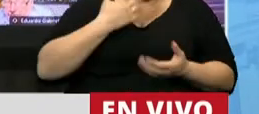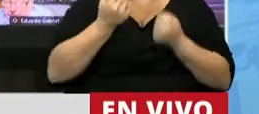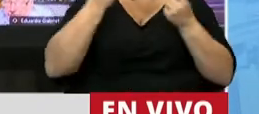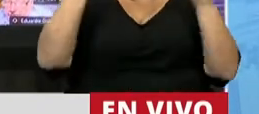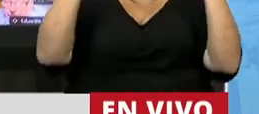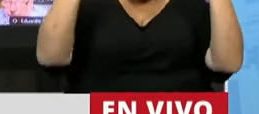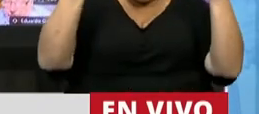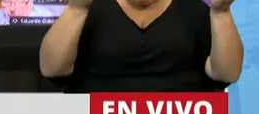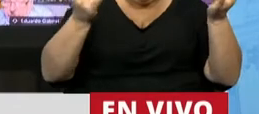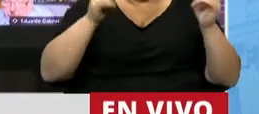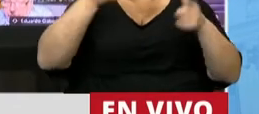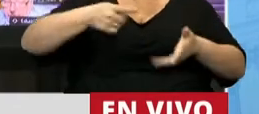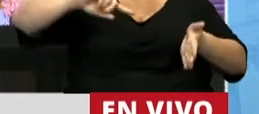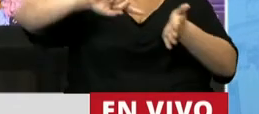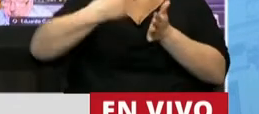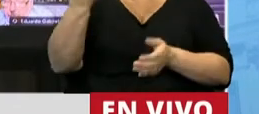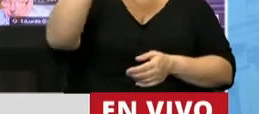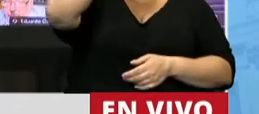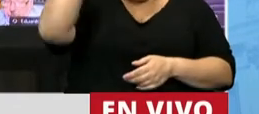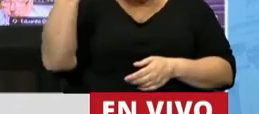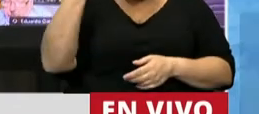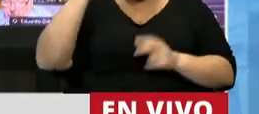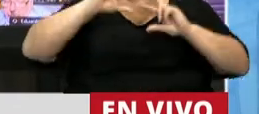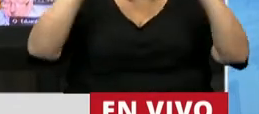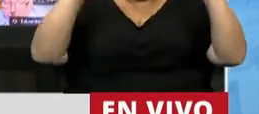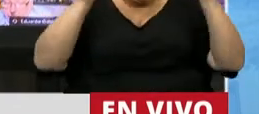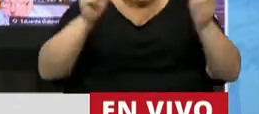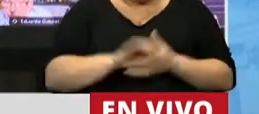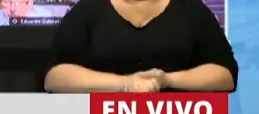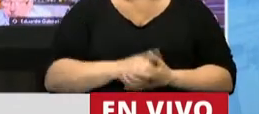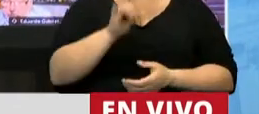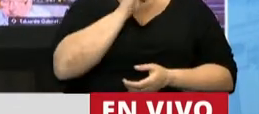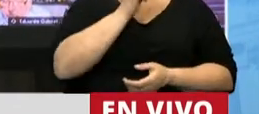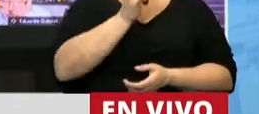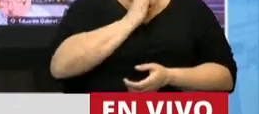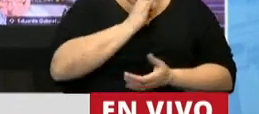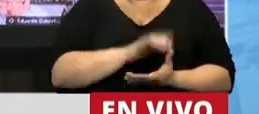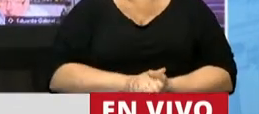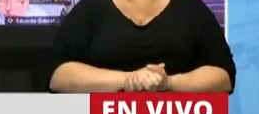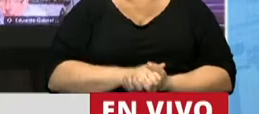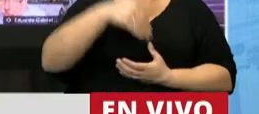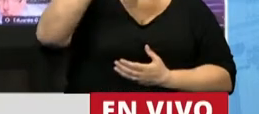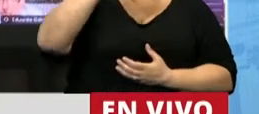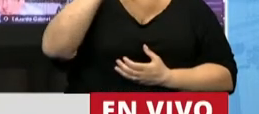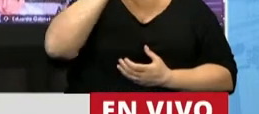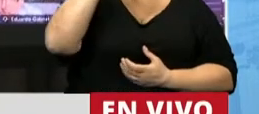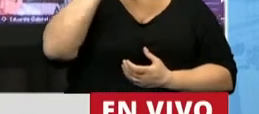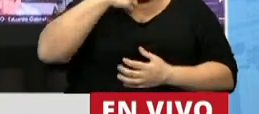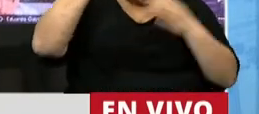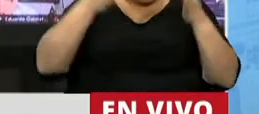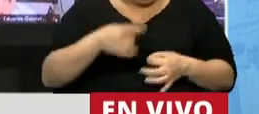folclore y capital nacional del vole. Tocumán, Montero en especial,